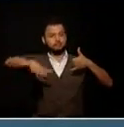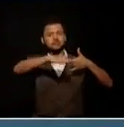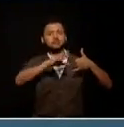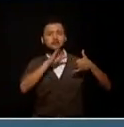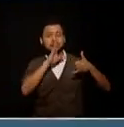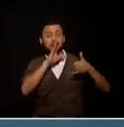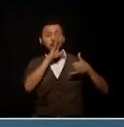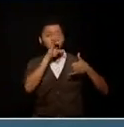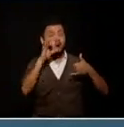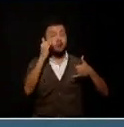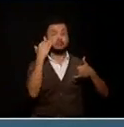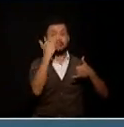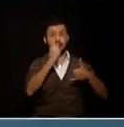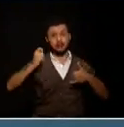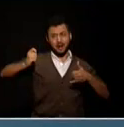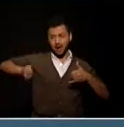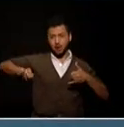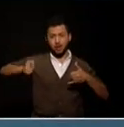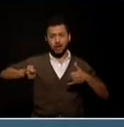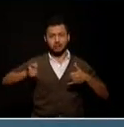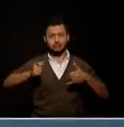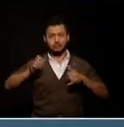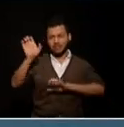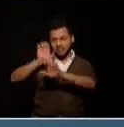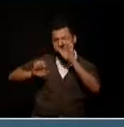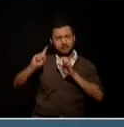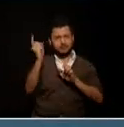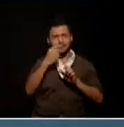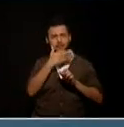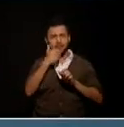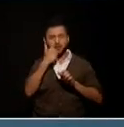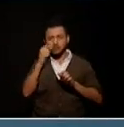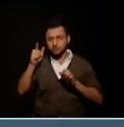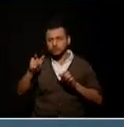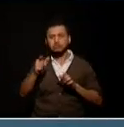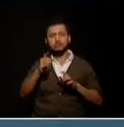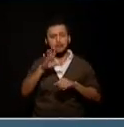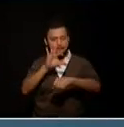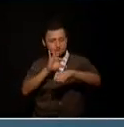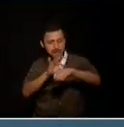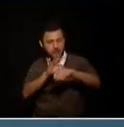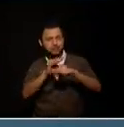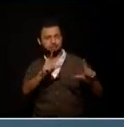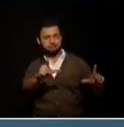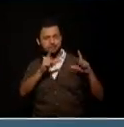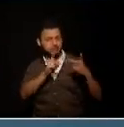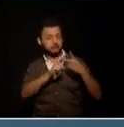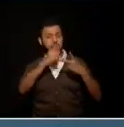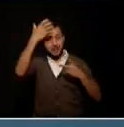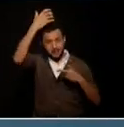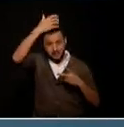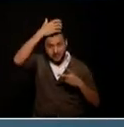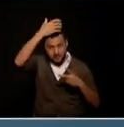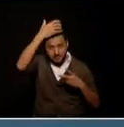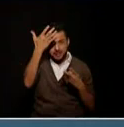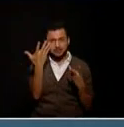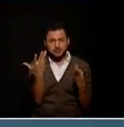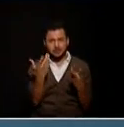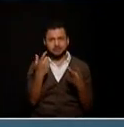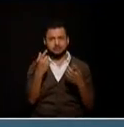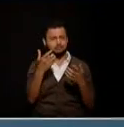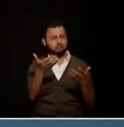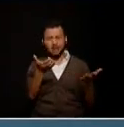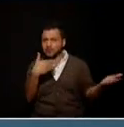burocracia y mucho más servicio mucha más calidad muchas más enfermeras muchos más médicos esa es la realidad de la salud en antioquia